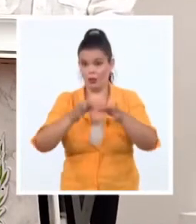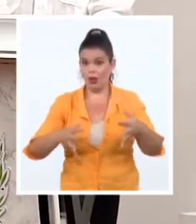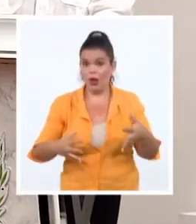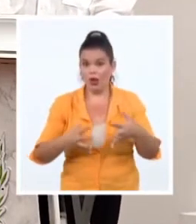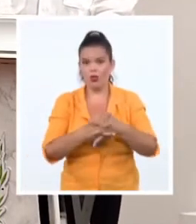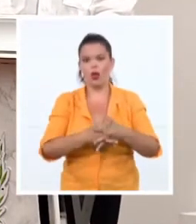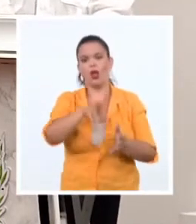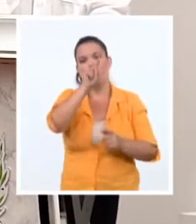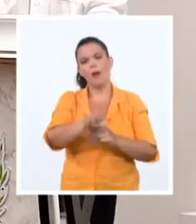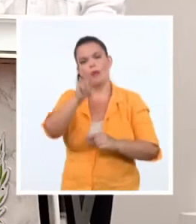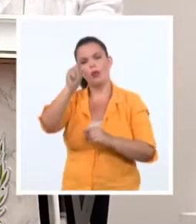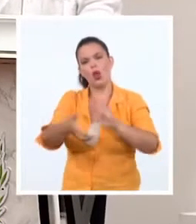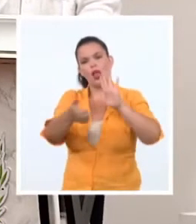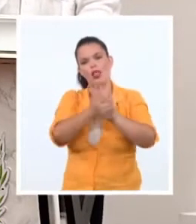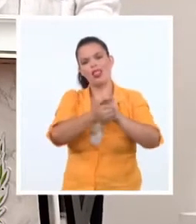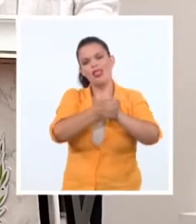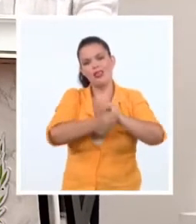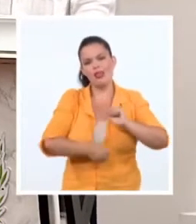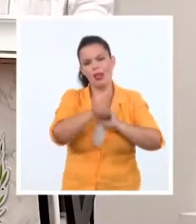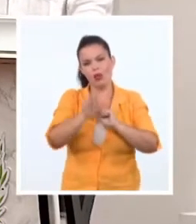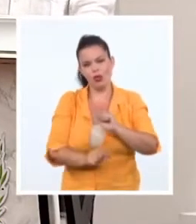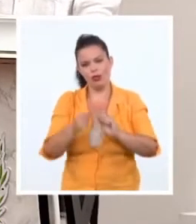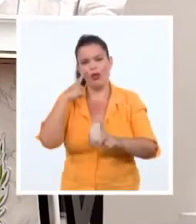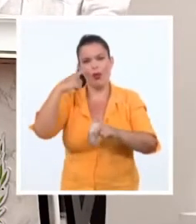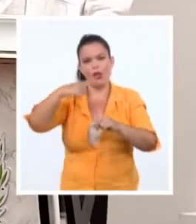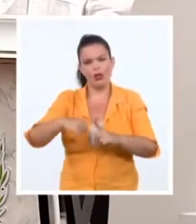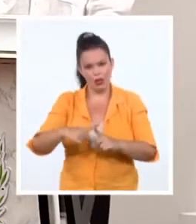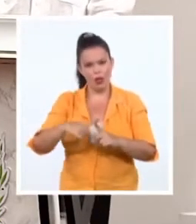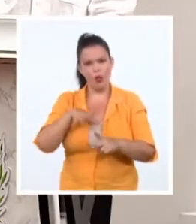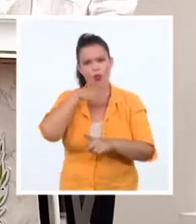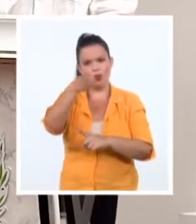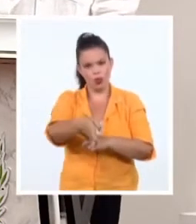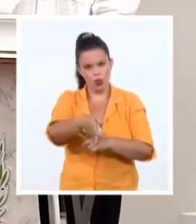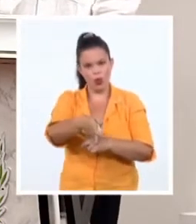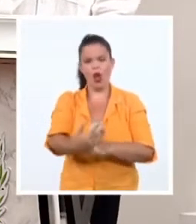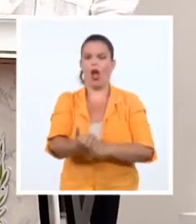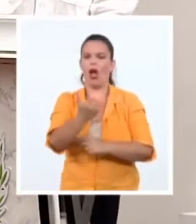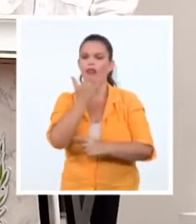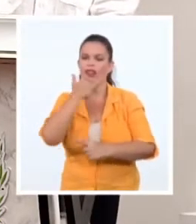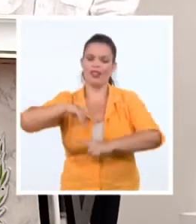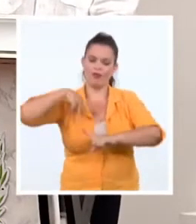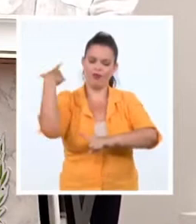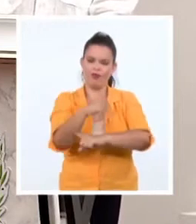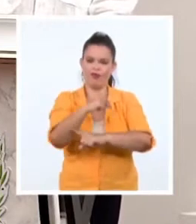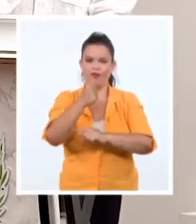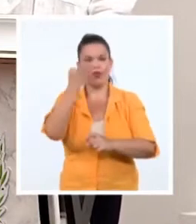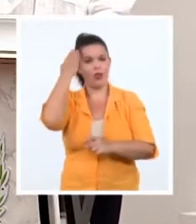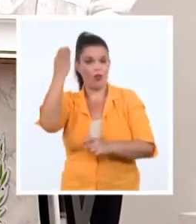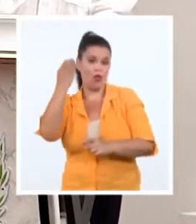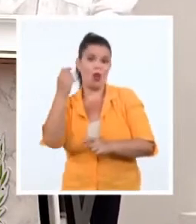y terroristas. Y sueñan con ejecutar sus acciones desestabilizadoras con